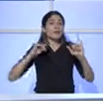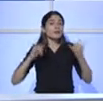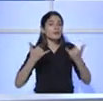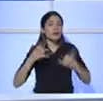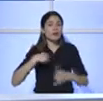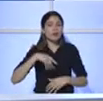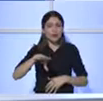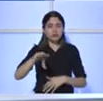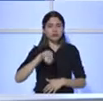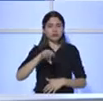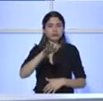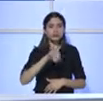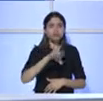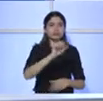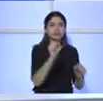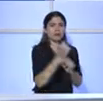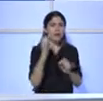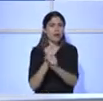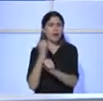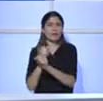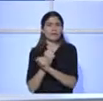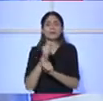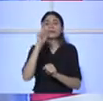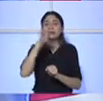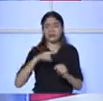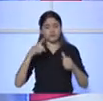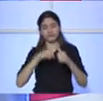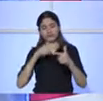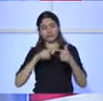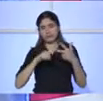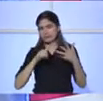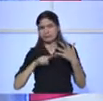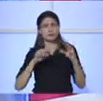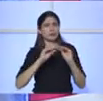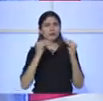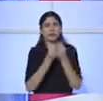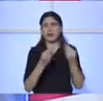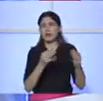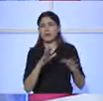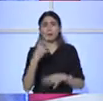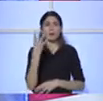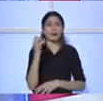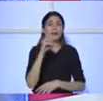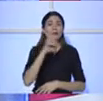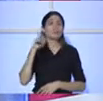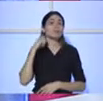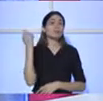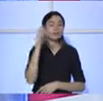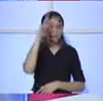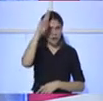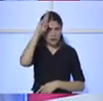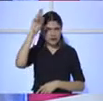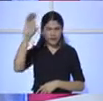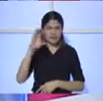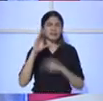en bienes inmuebles por más de 40 mil millones de guaraníes, a favor del Estado paraguayo, ya